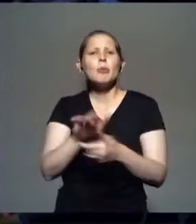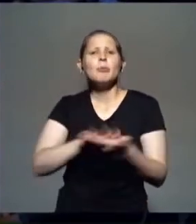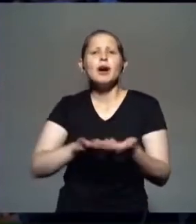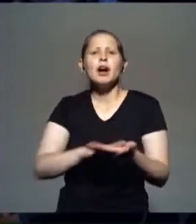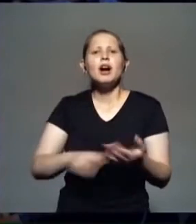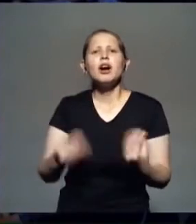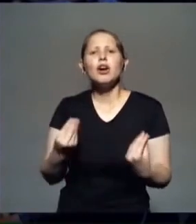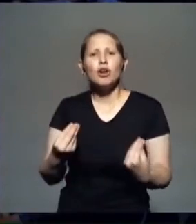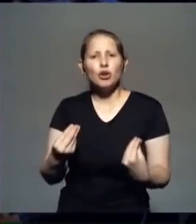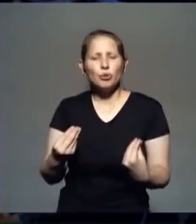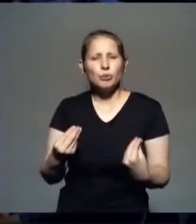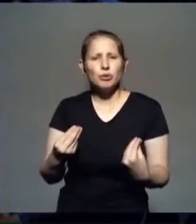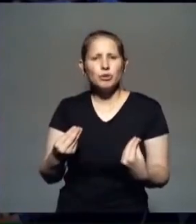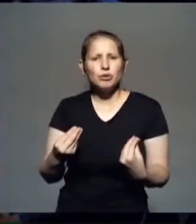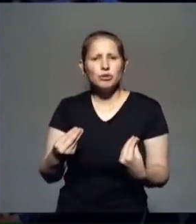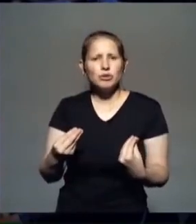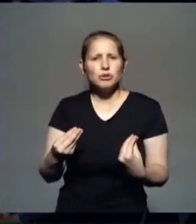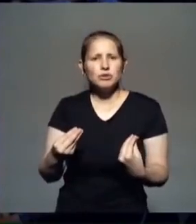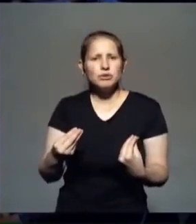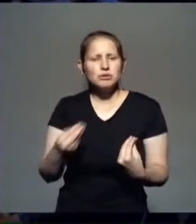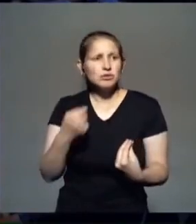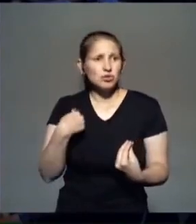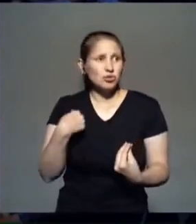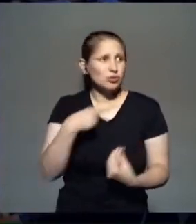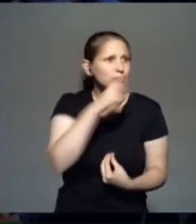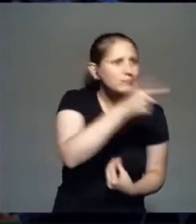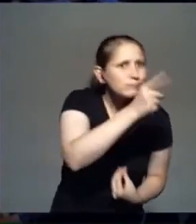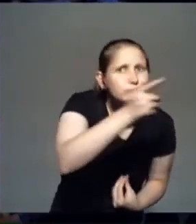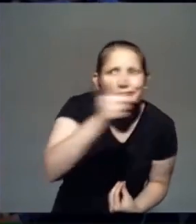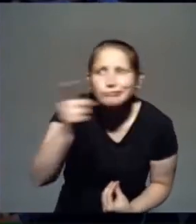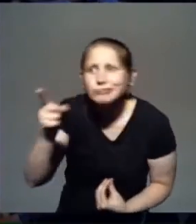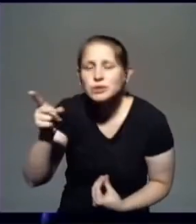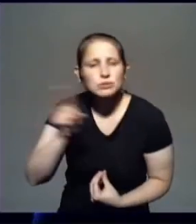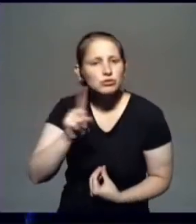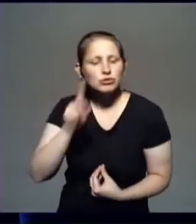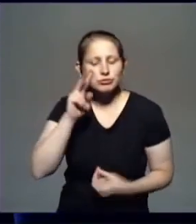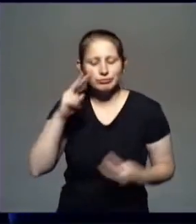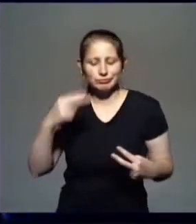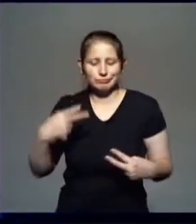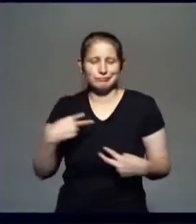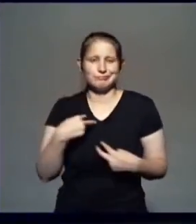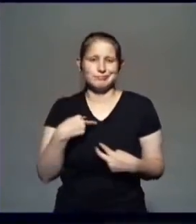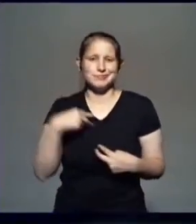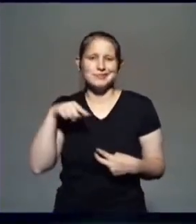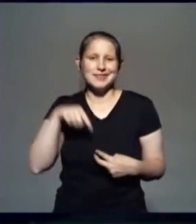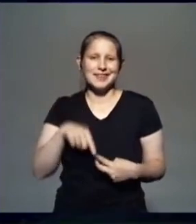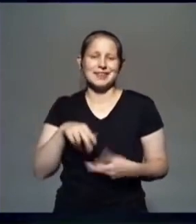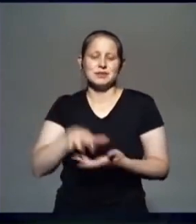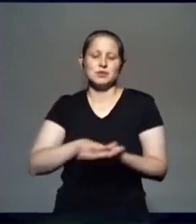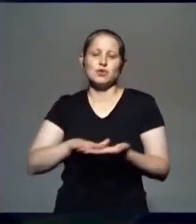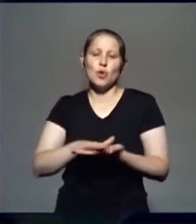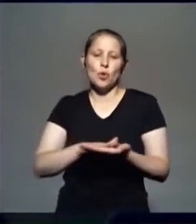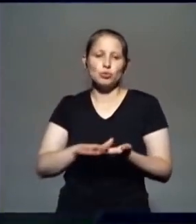señalo. ¿Cómo arreglo un conflicto? Cuando yo voy y reconozco mi parte.